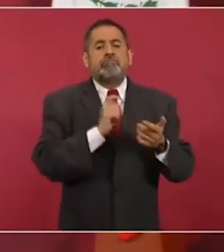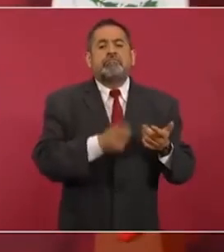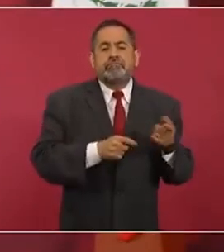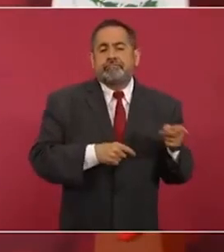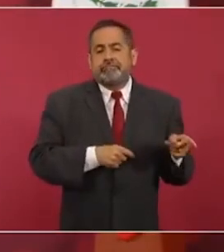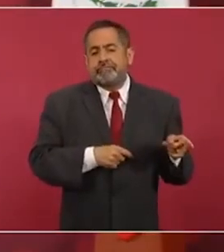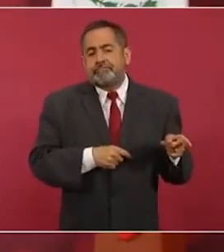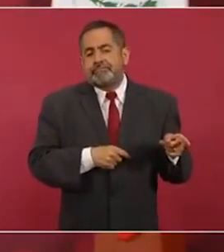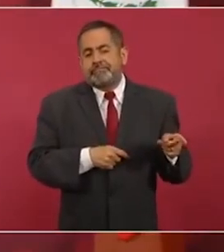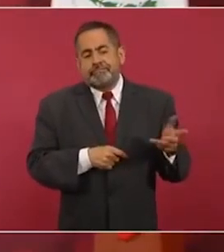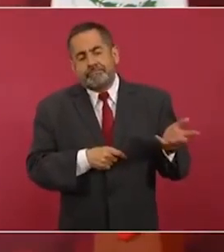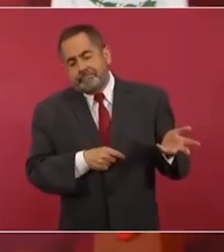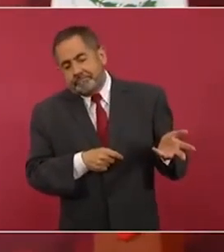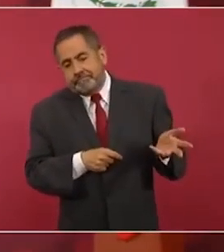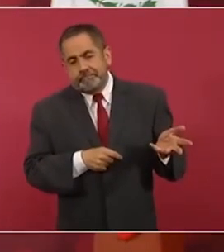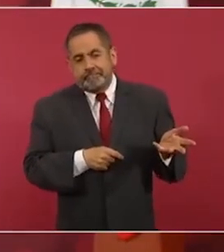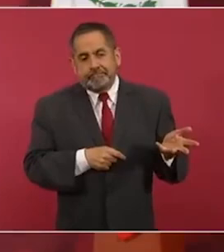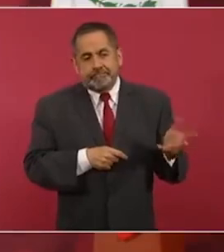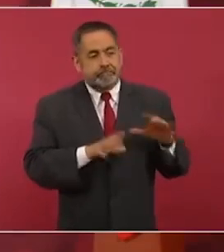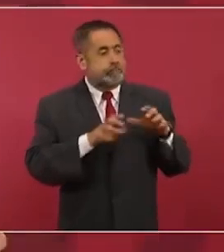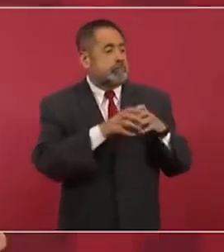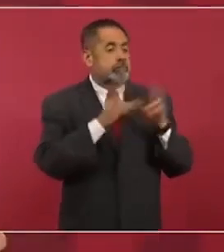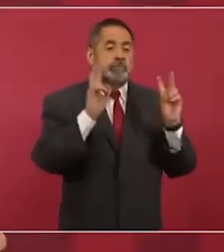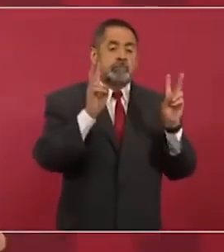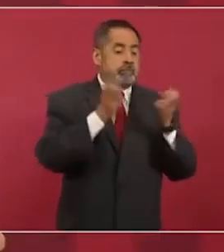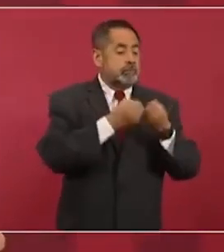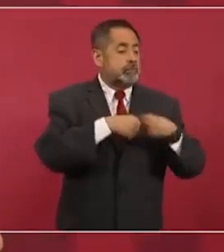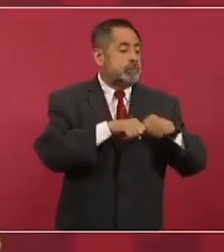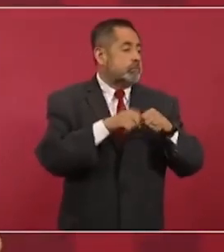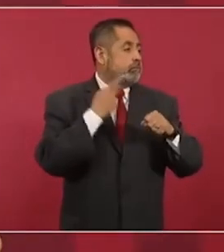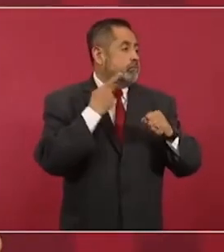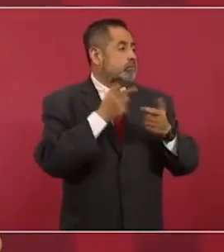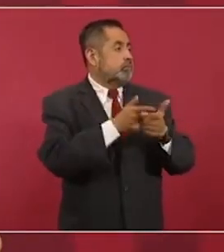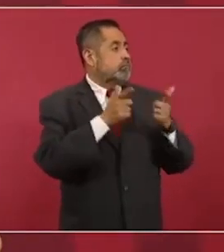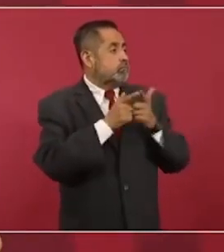es la sociedad política